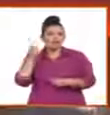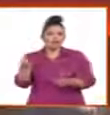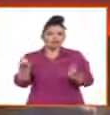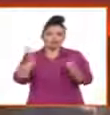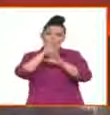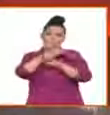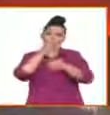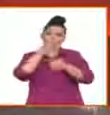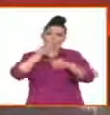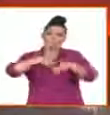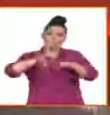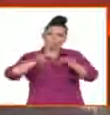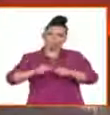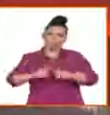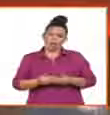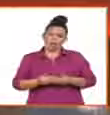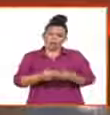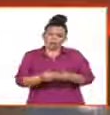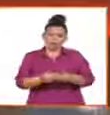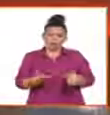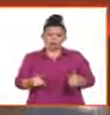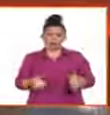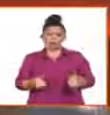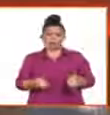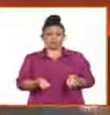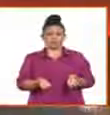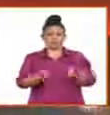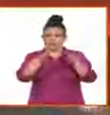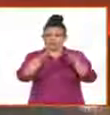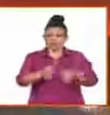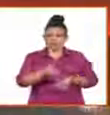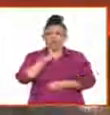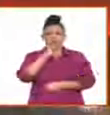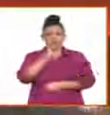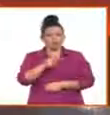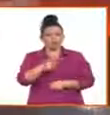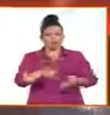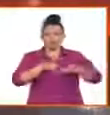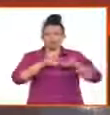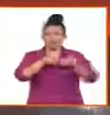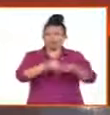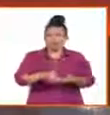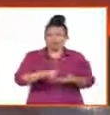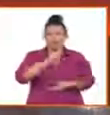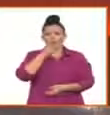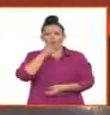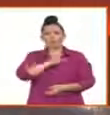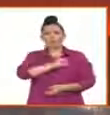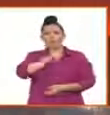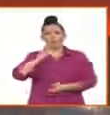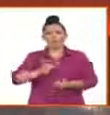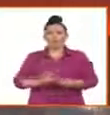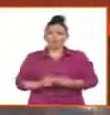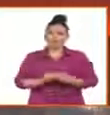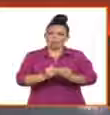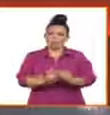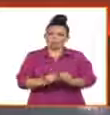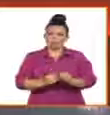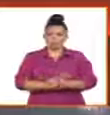infertilidad, pero ya sobrepasó esos objetivos iniciales, y ahora va más allá, y entonces hay que